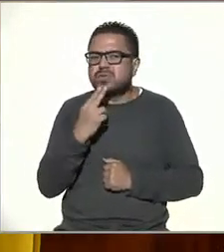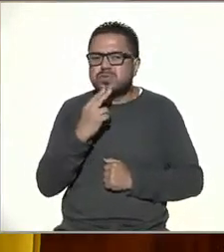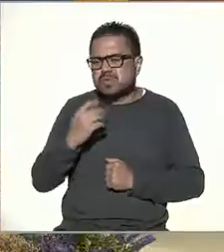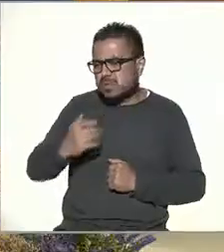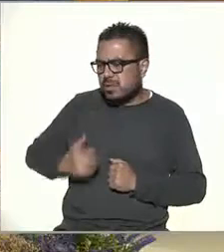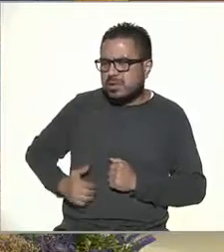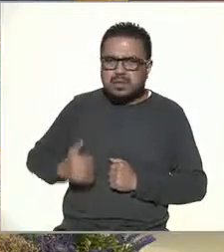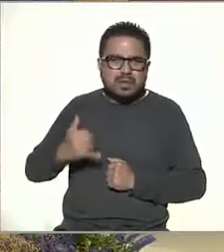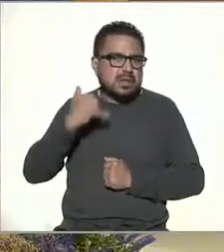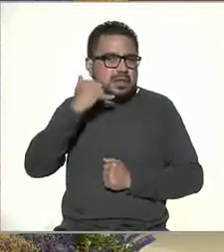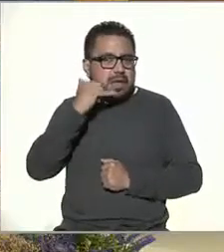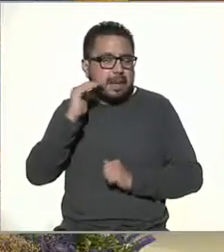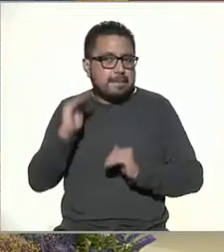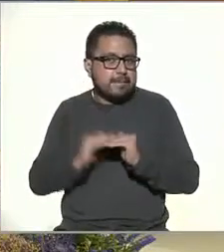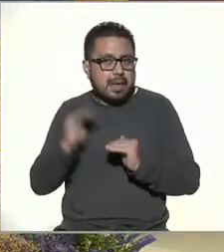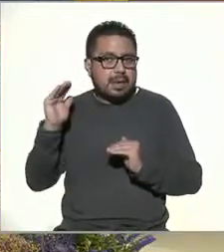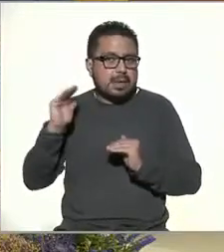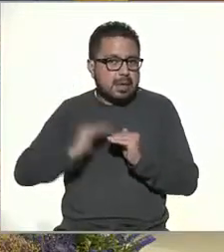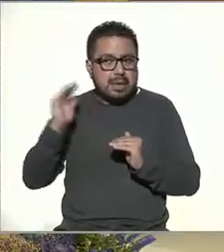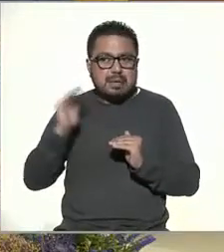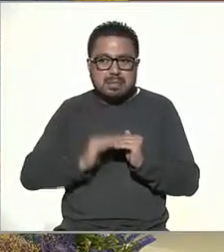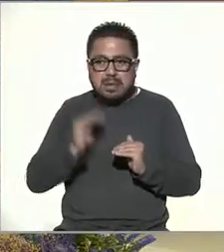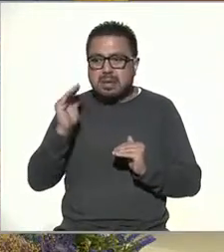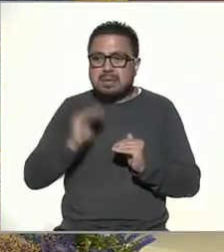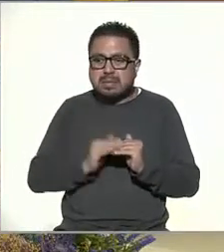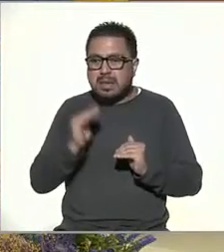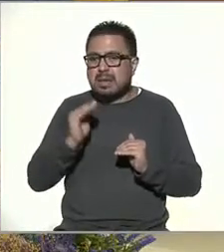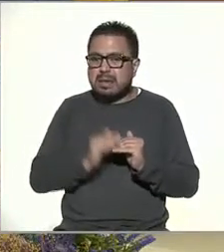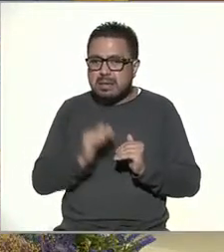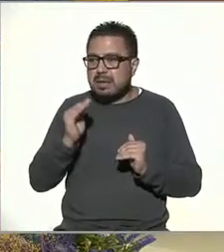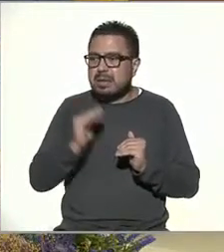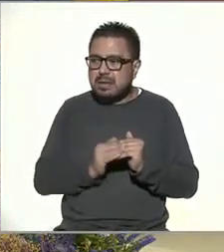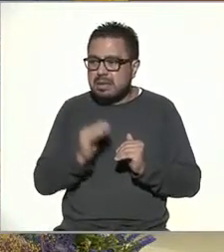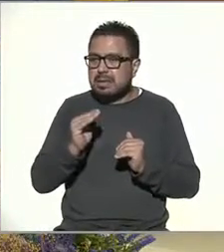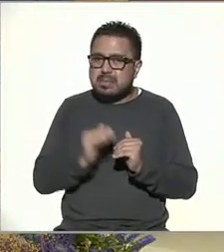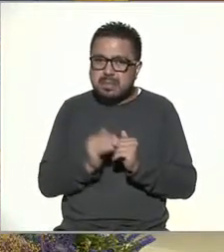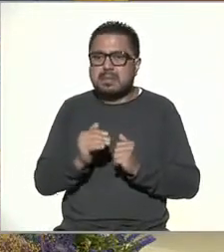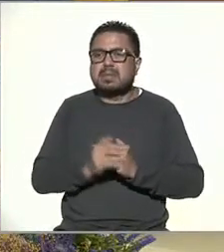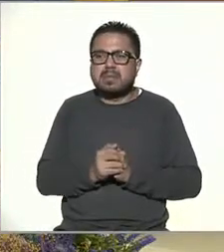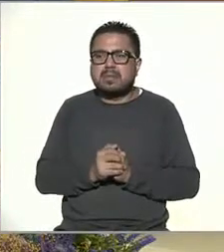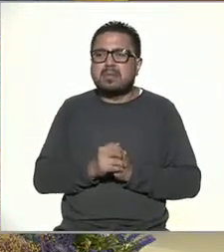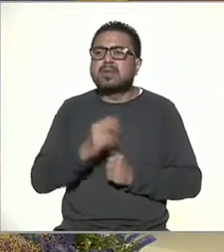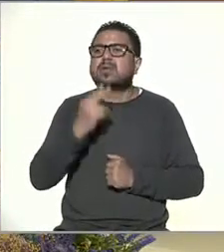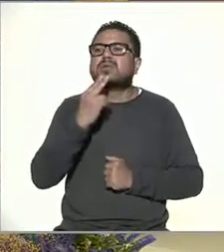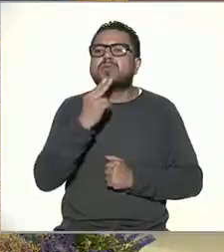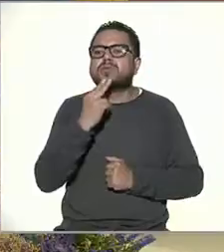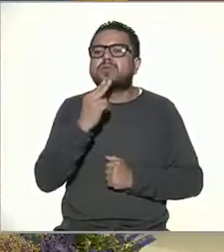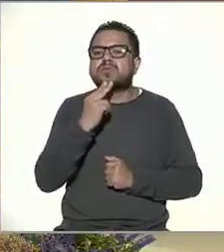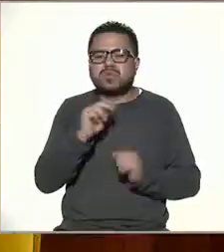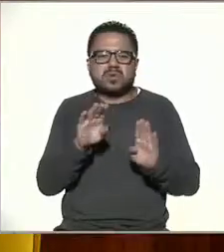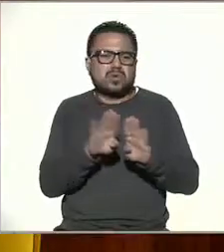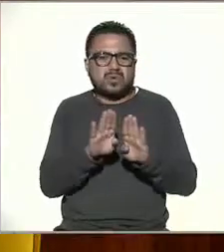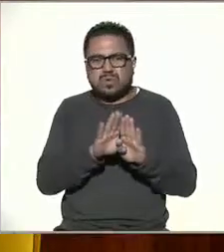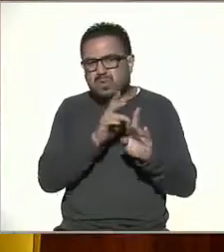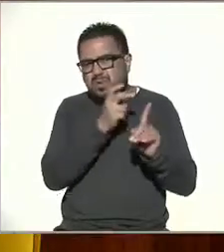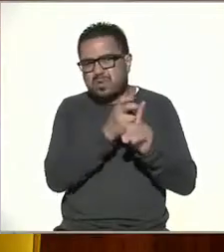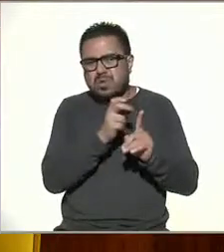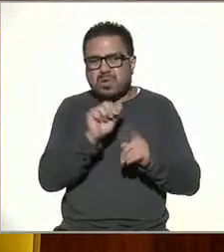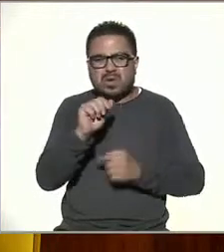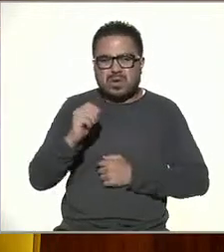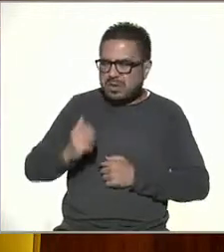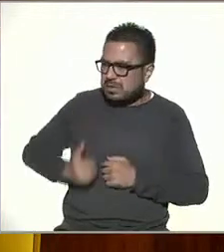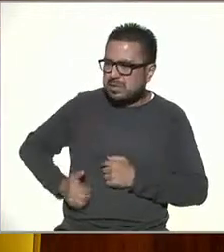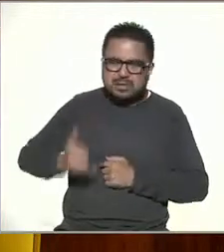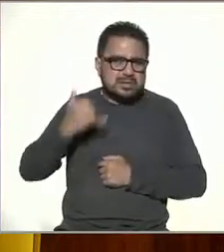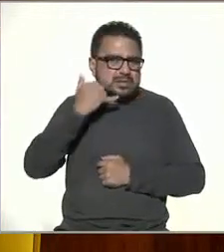teléfonos se ha incrementado muchísimo el consumo de este tipo de aparatos